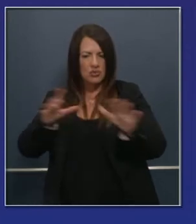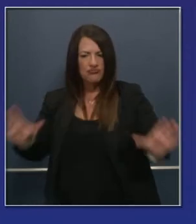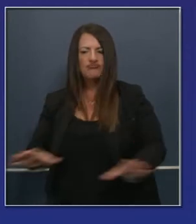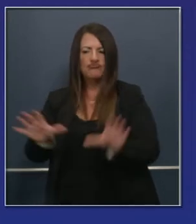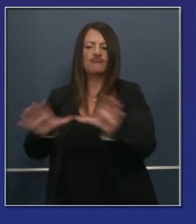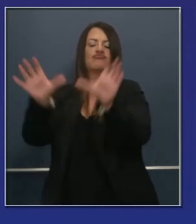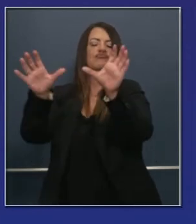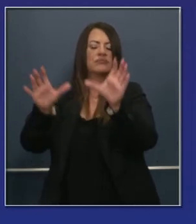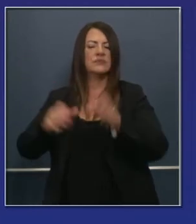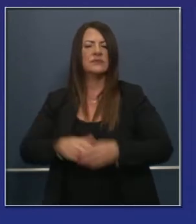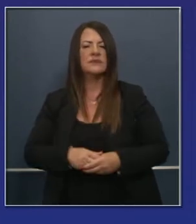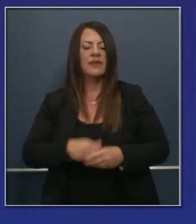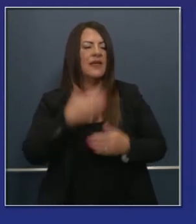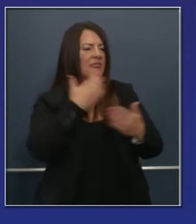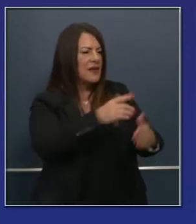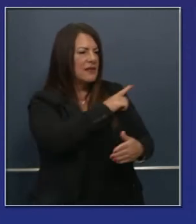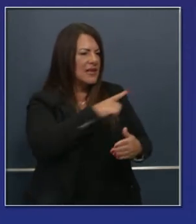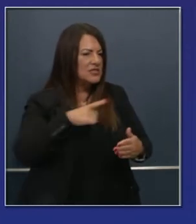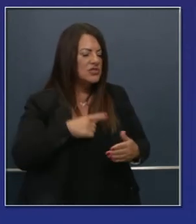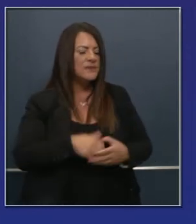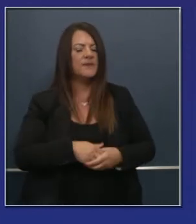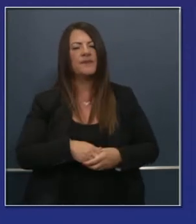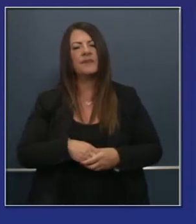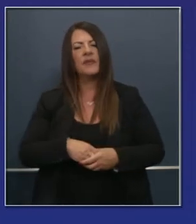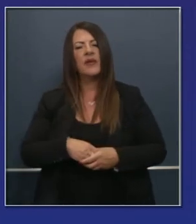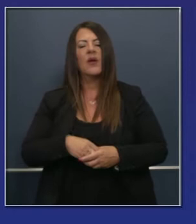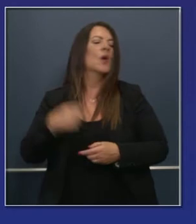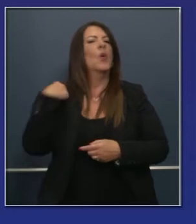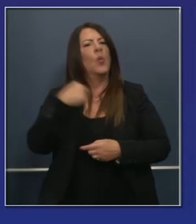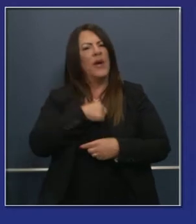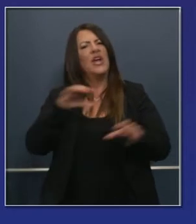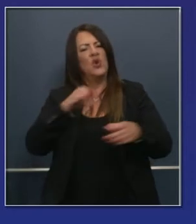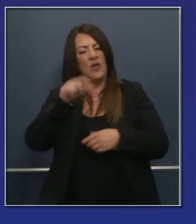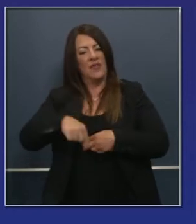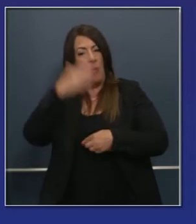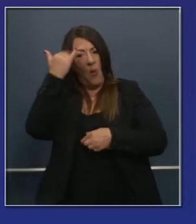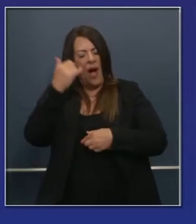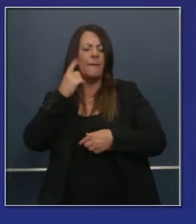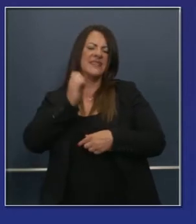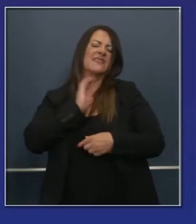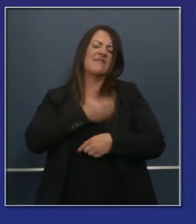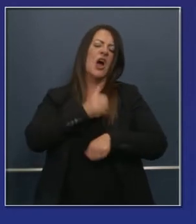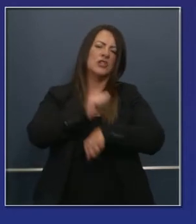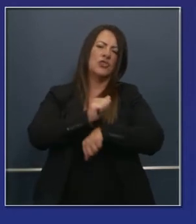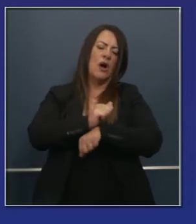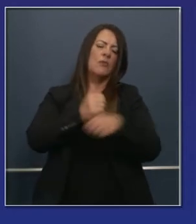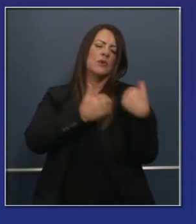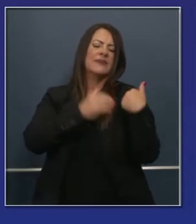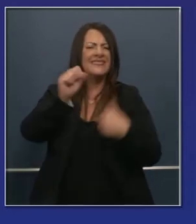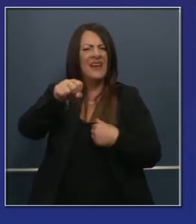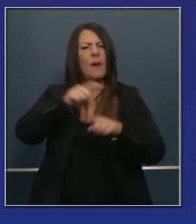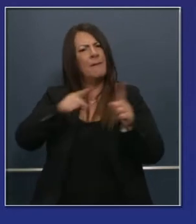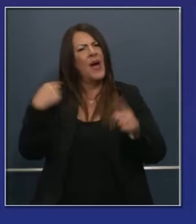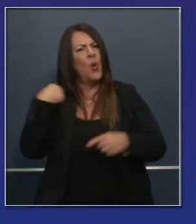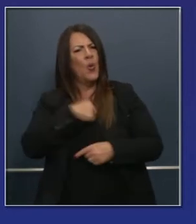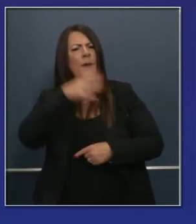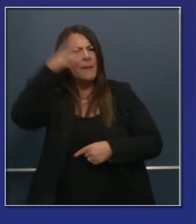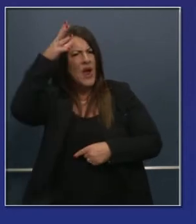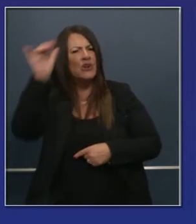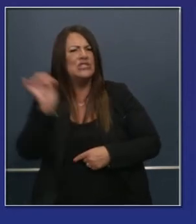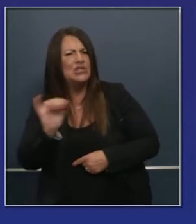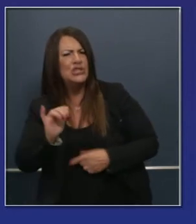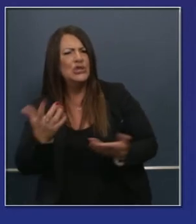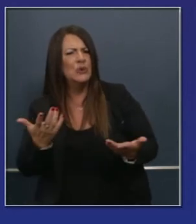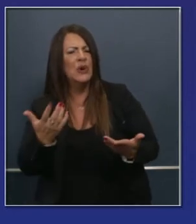legislatura. Como ya dijo usted, tenemos este trabajo no solamente como estadistas, sino como padres